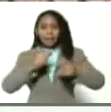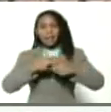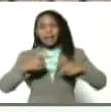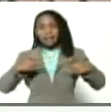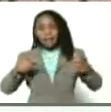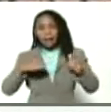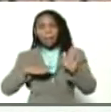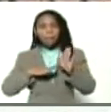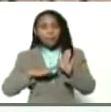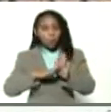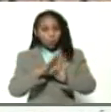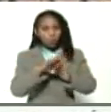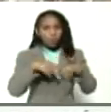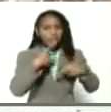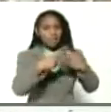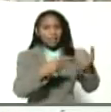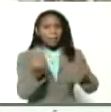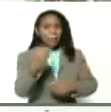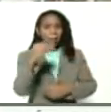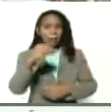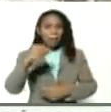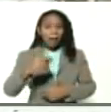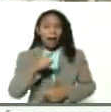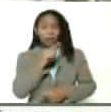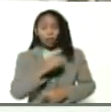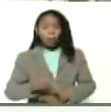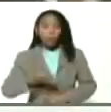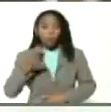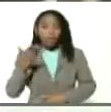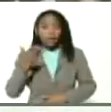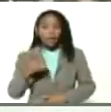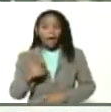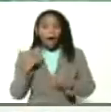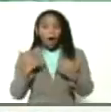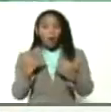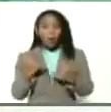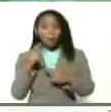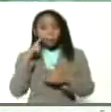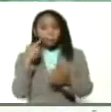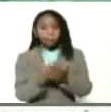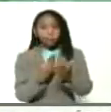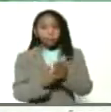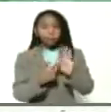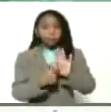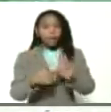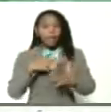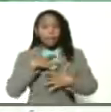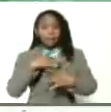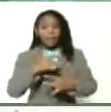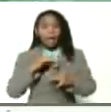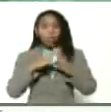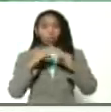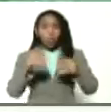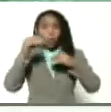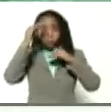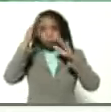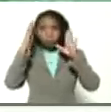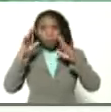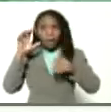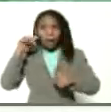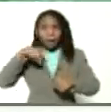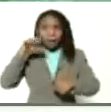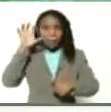y producir cada vez más eso es fundamental ahora vamos a mostrar algo bien interesante atención a todos los productores del país